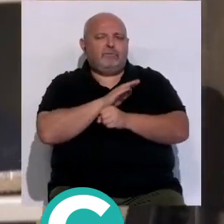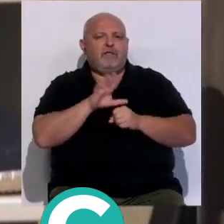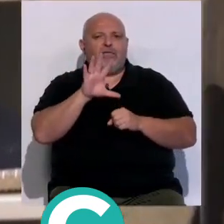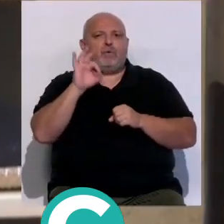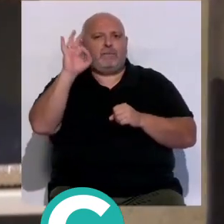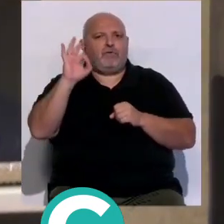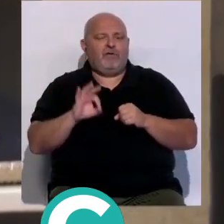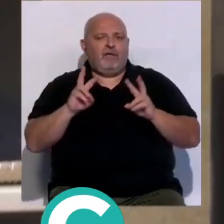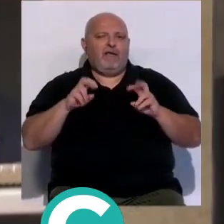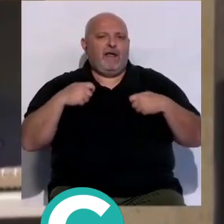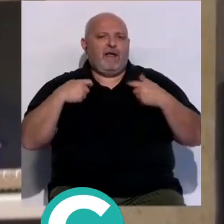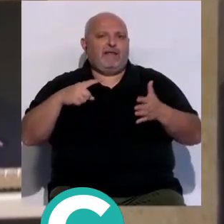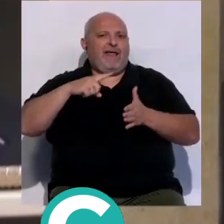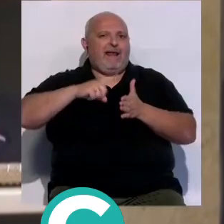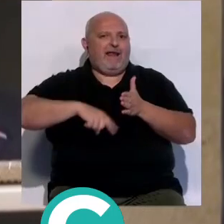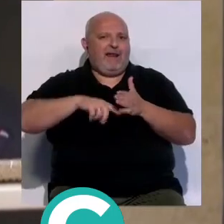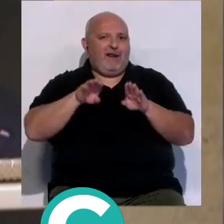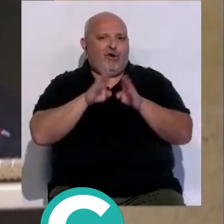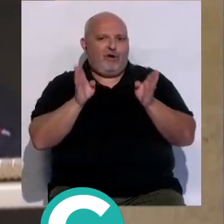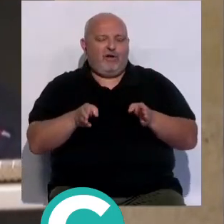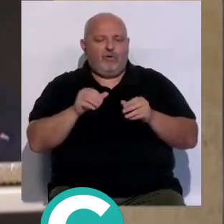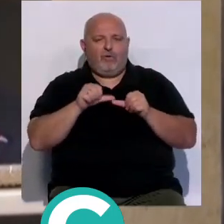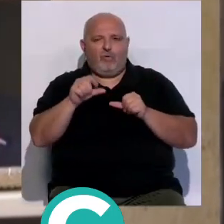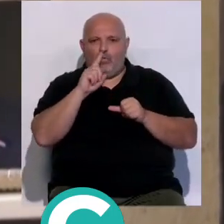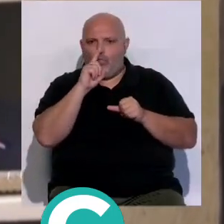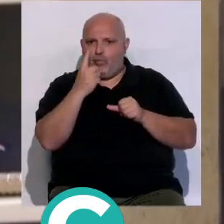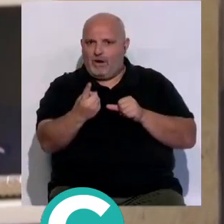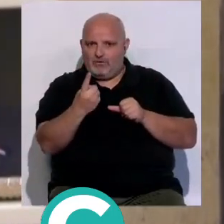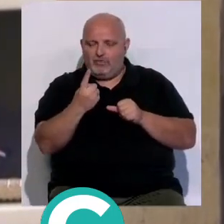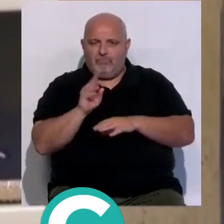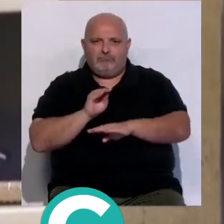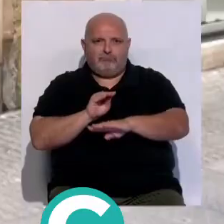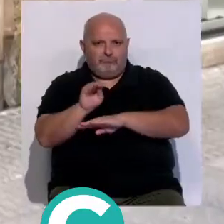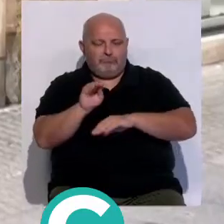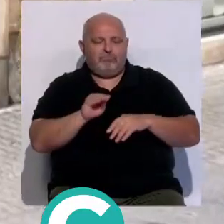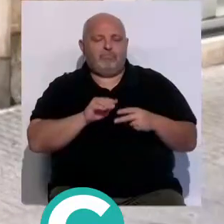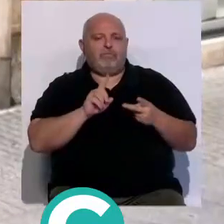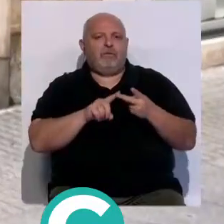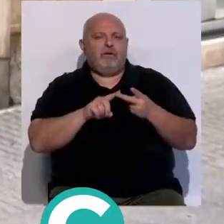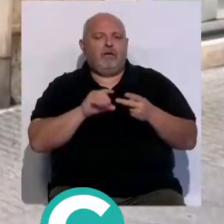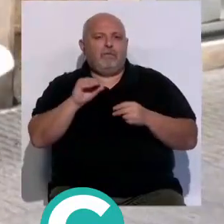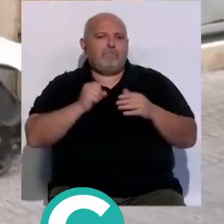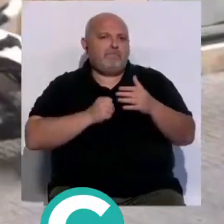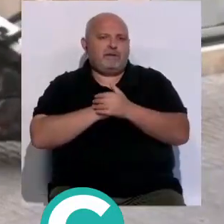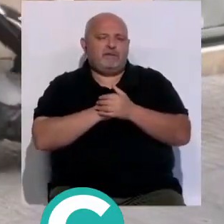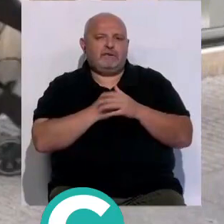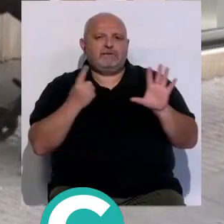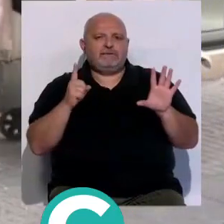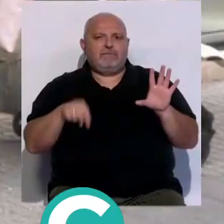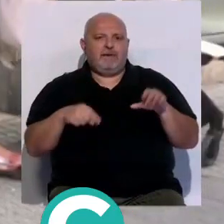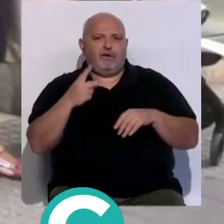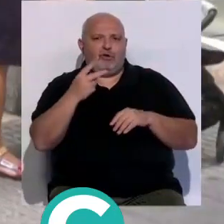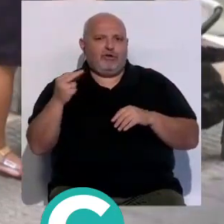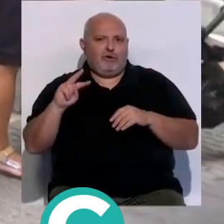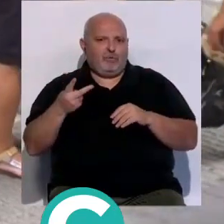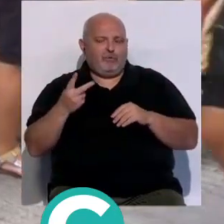el 50% de la renta del local comercial durante los 12 meses iniciales de la actividad comercial con importe máximo de 6.250